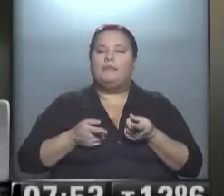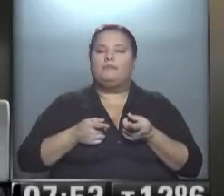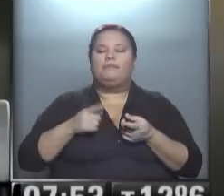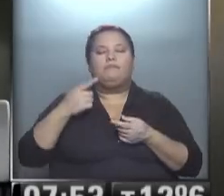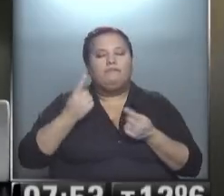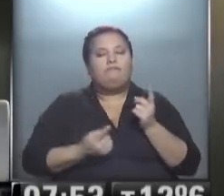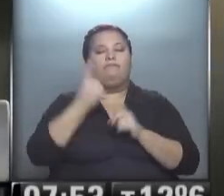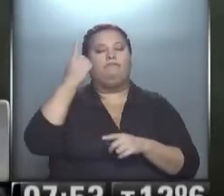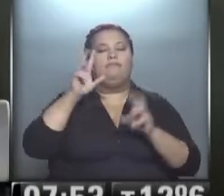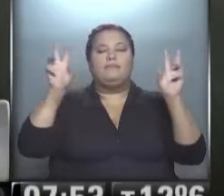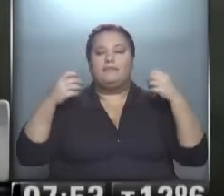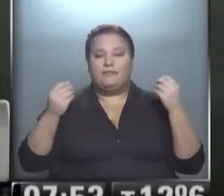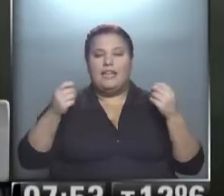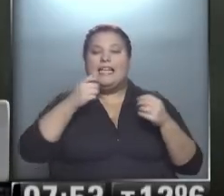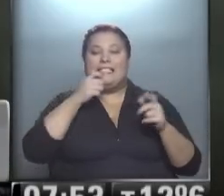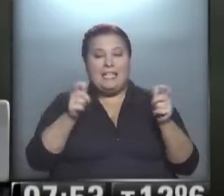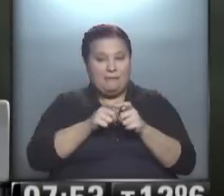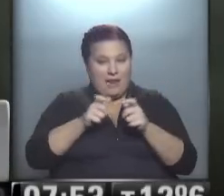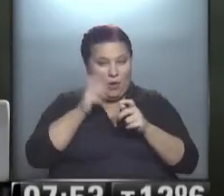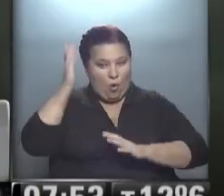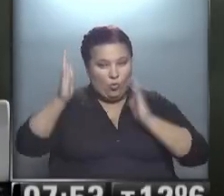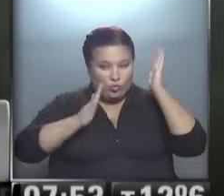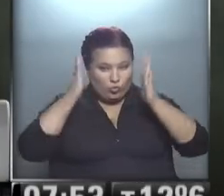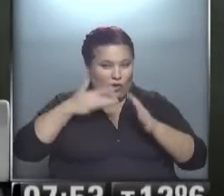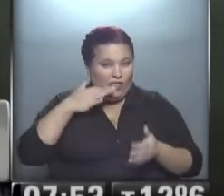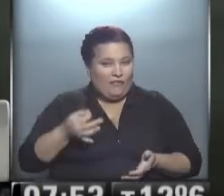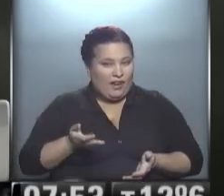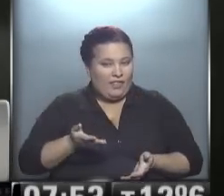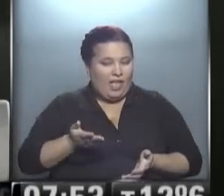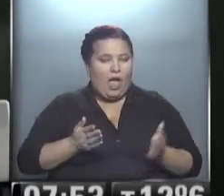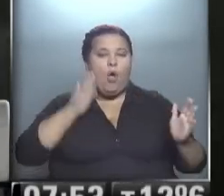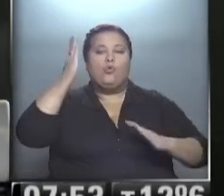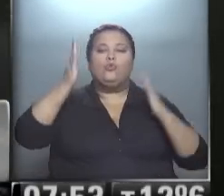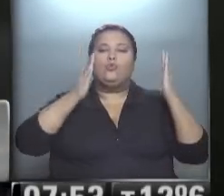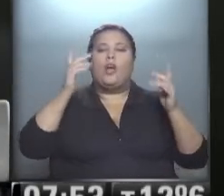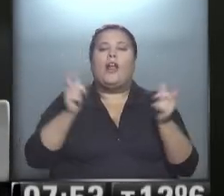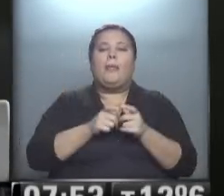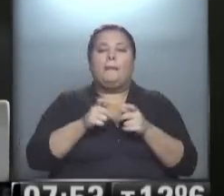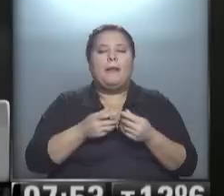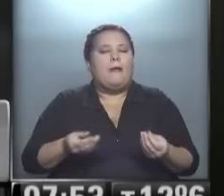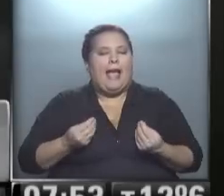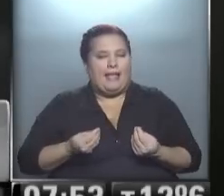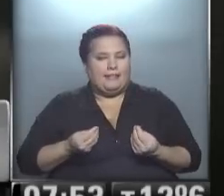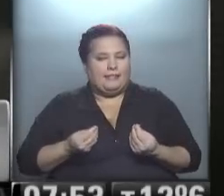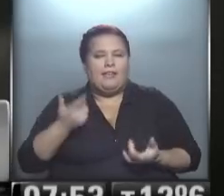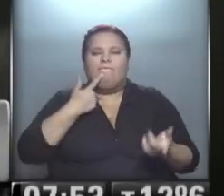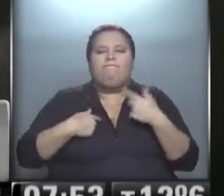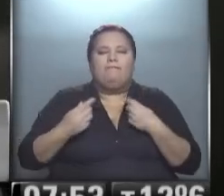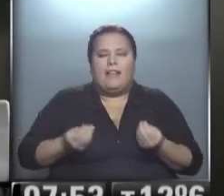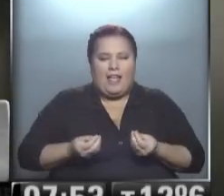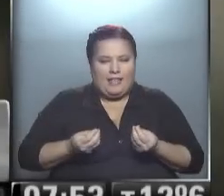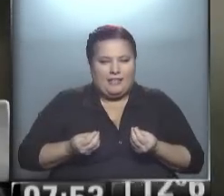le surge como frase es si las películas son sueños de la realidad. Los sueños de las películas, ¿qué son? ¿Qué nos dicen? Bien,